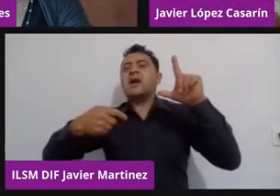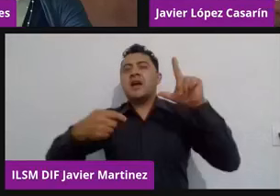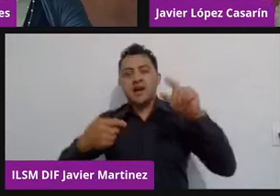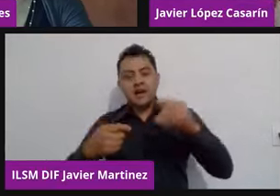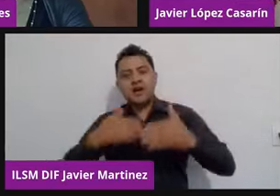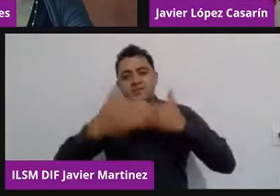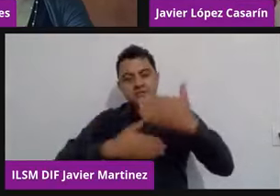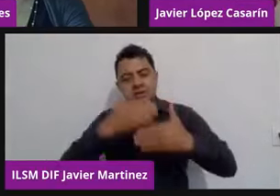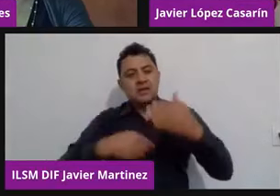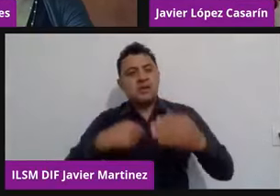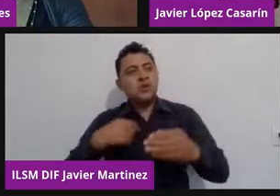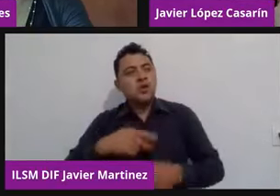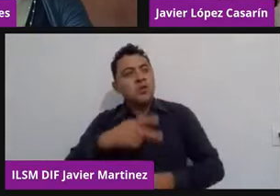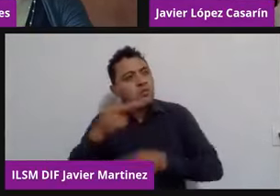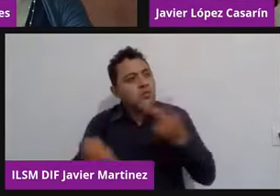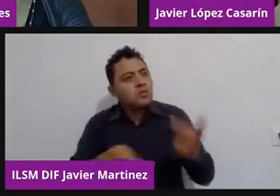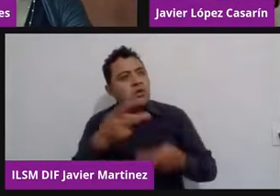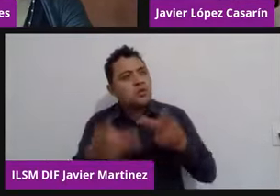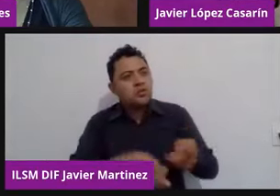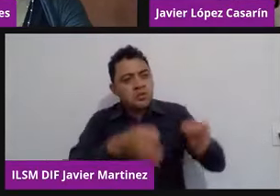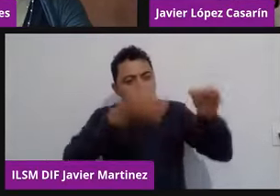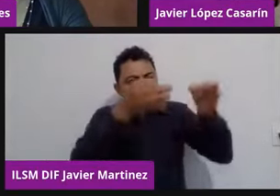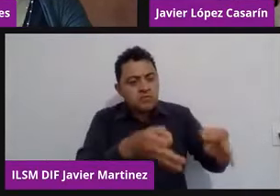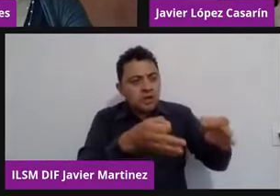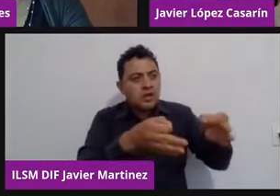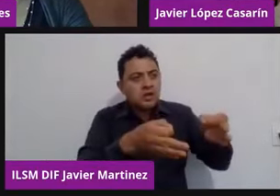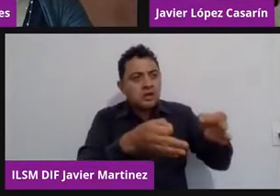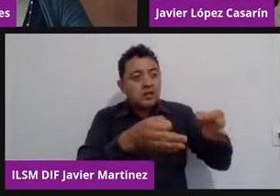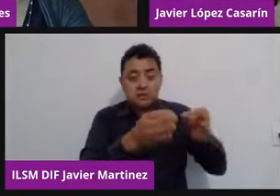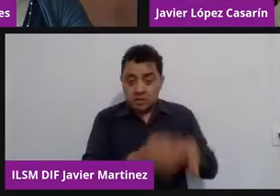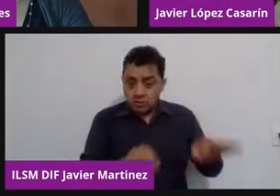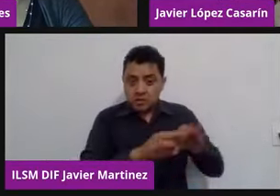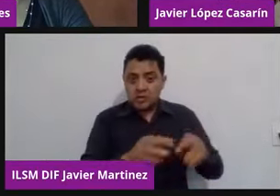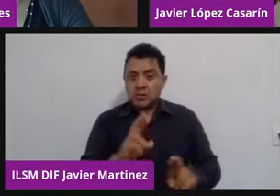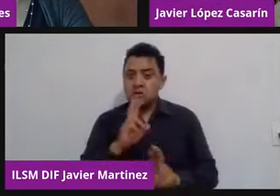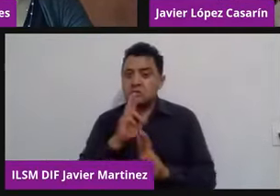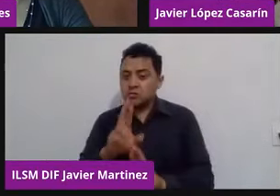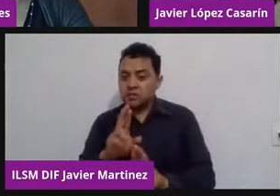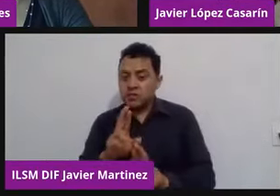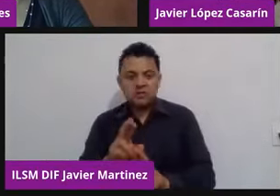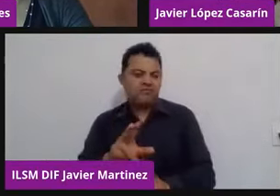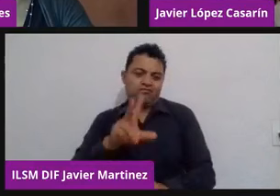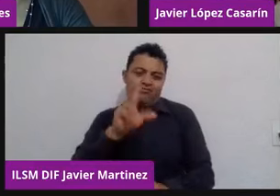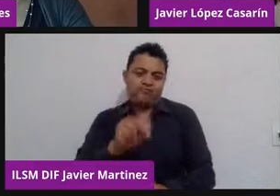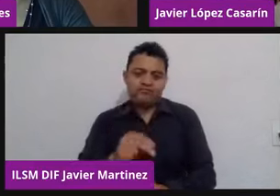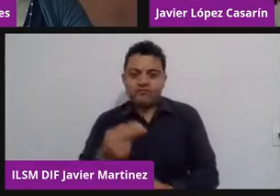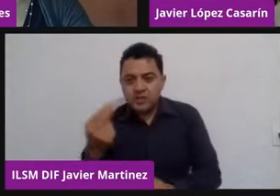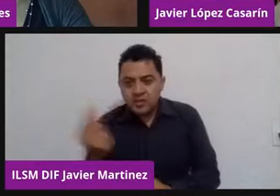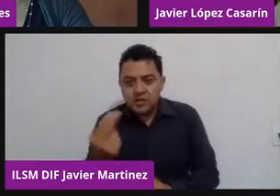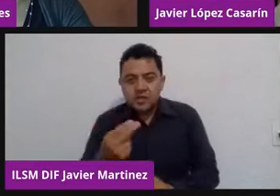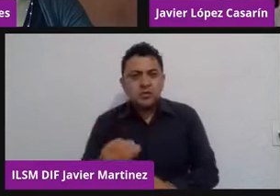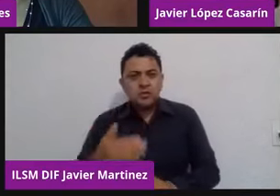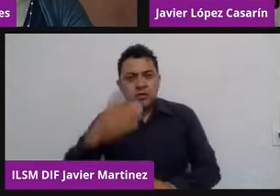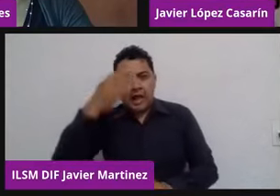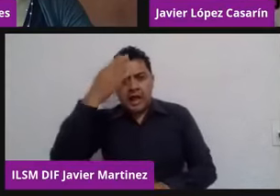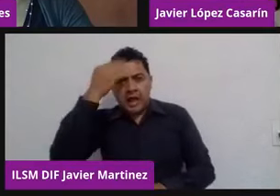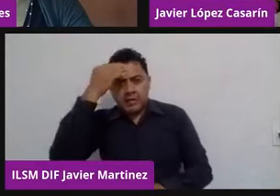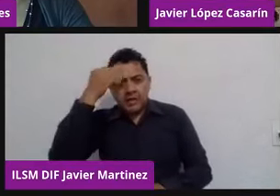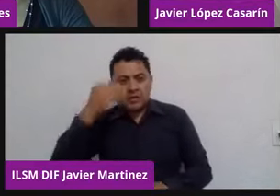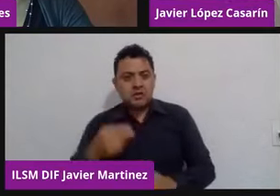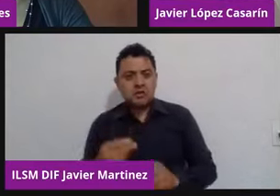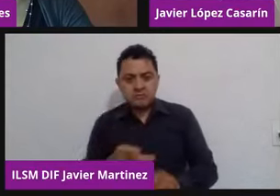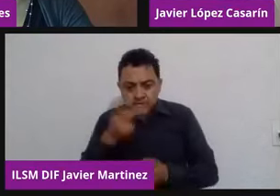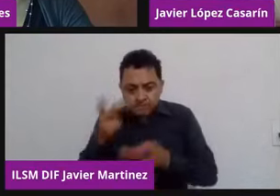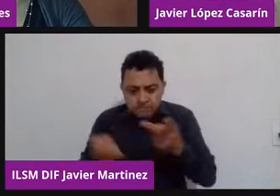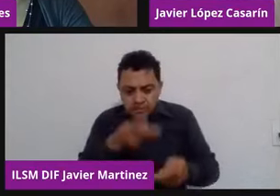Que como muchas veces les digo, más allá de la respuesta, lo que necesitamos es aprender a hacer estas preguntas que tengan fondo.